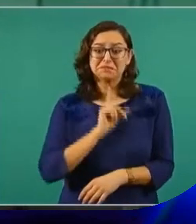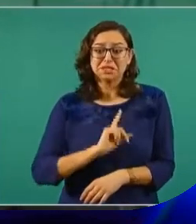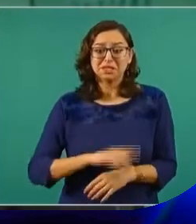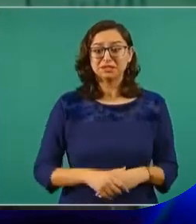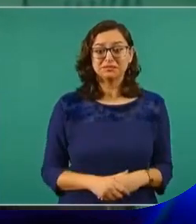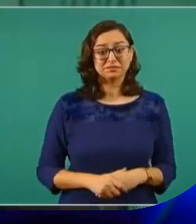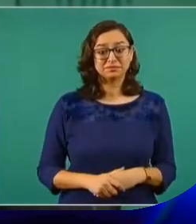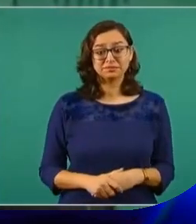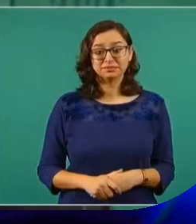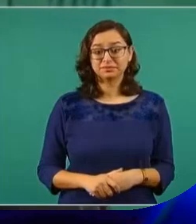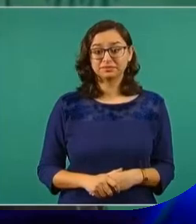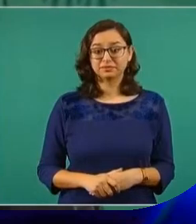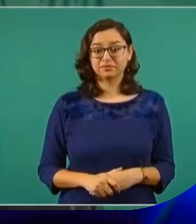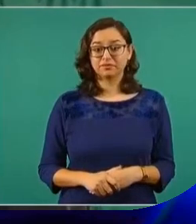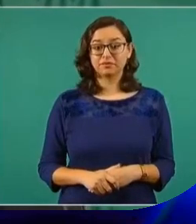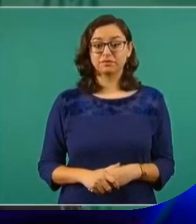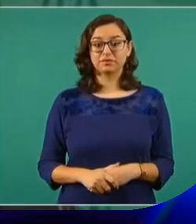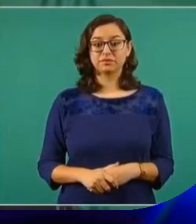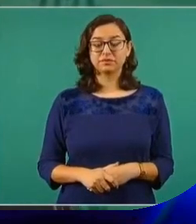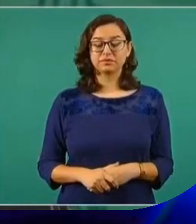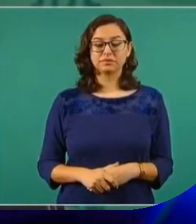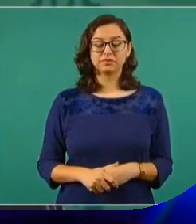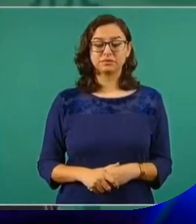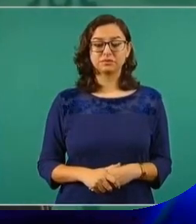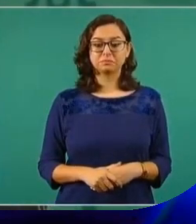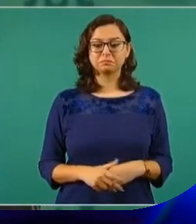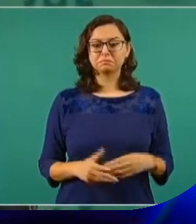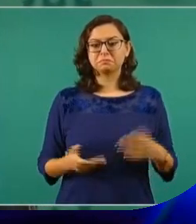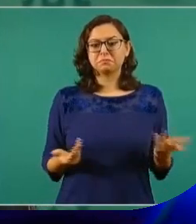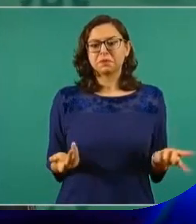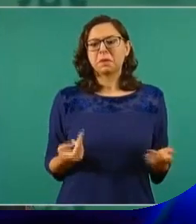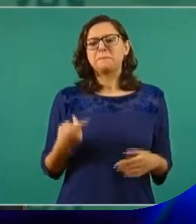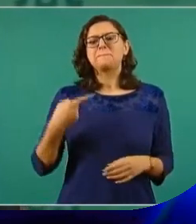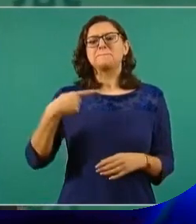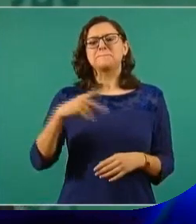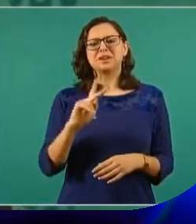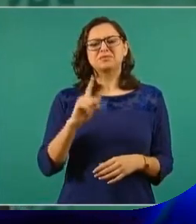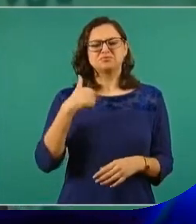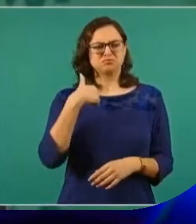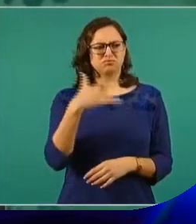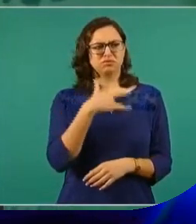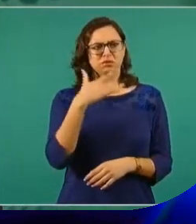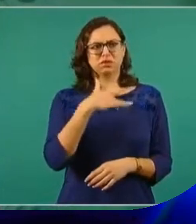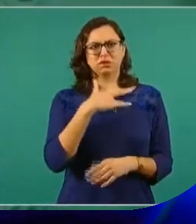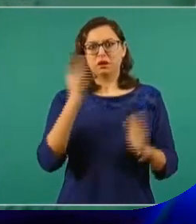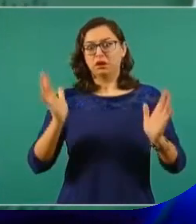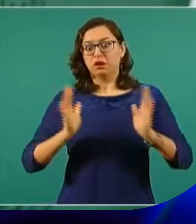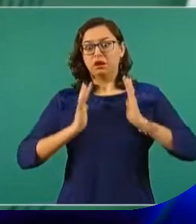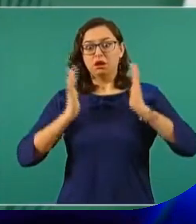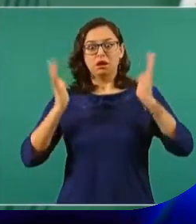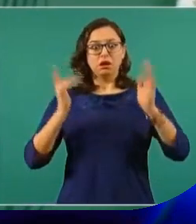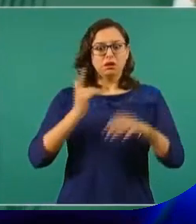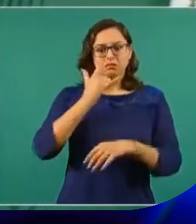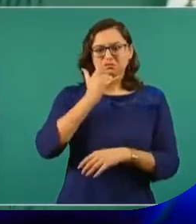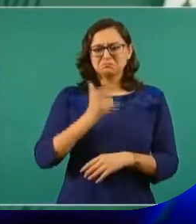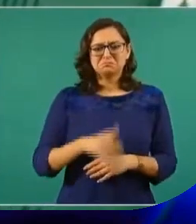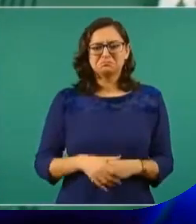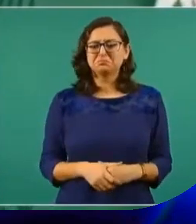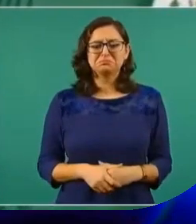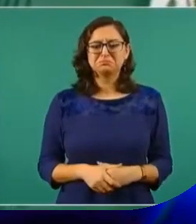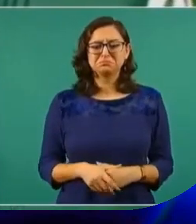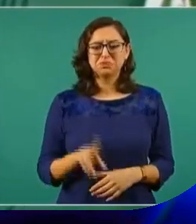No me extraña que esto suceda porque están siendo